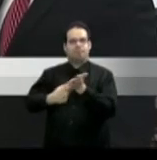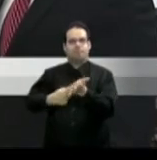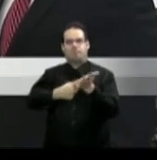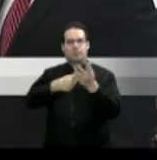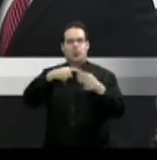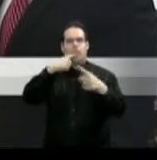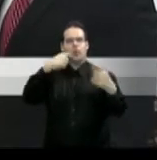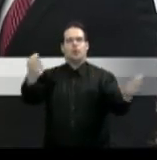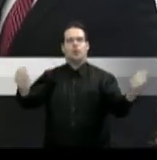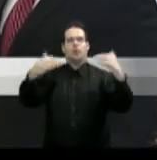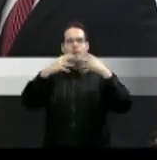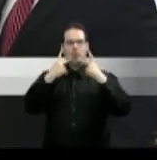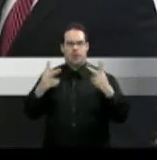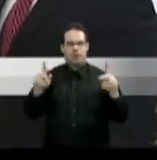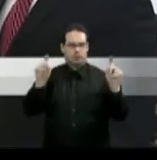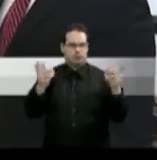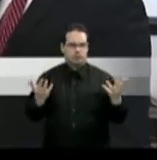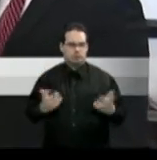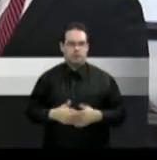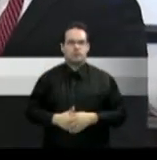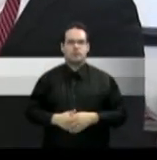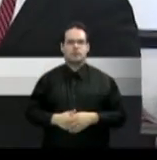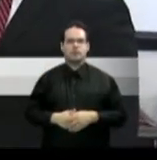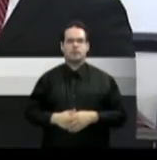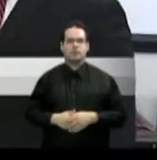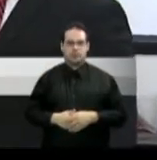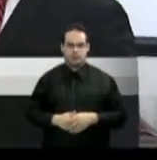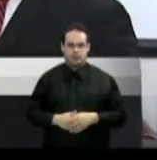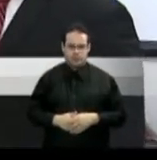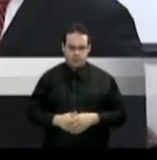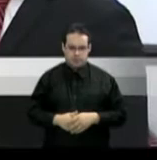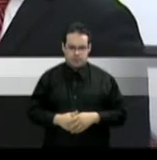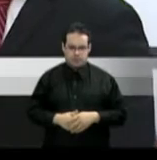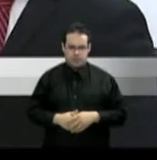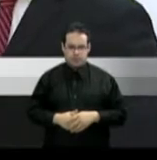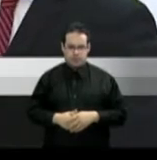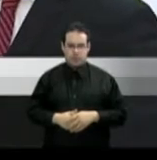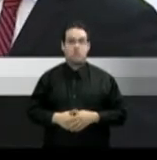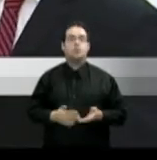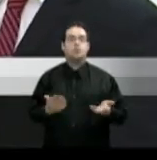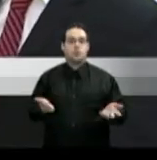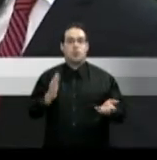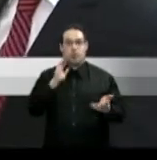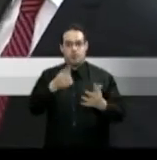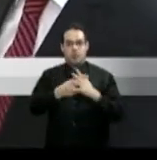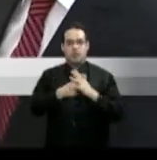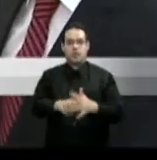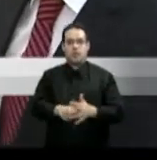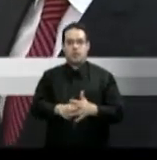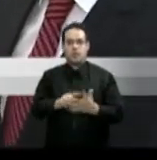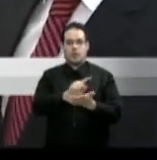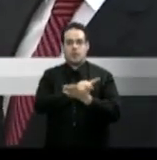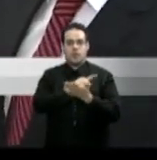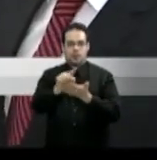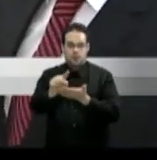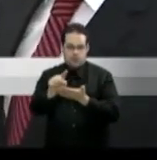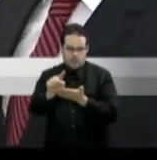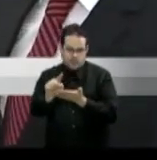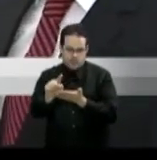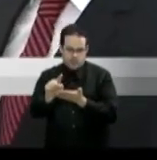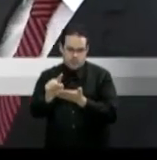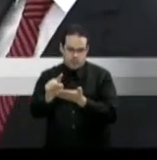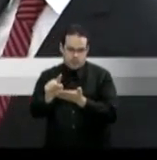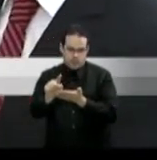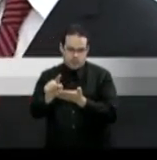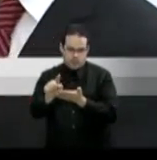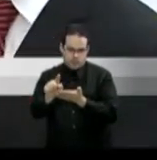semana o ya la próxima correcto ya esta semana de hecho comenzaremos con un conversatorio que tendremos en el municipio de ponce con